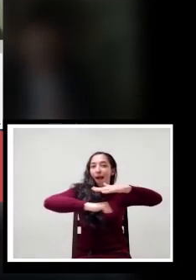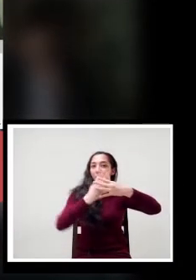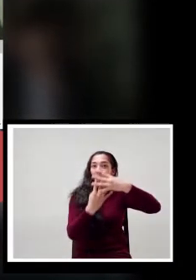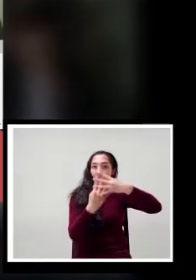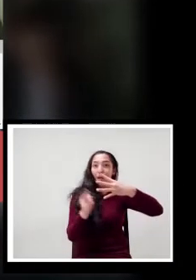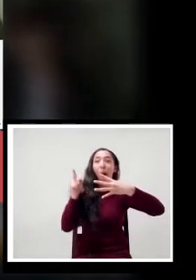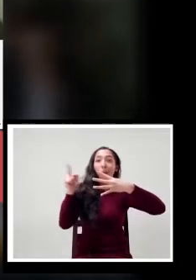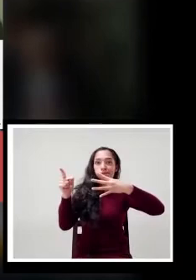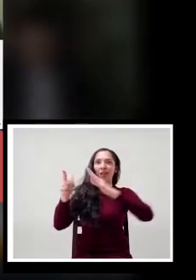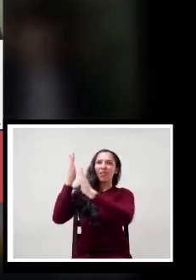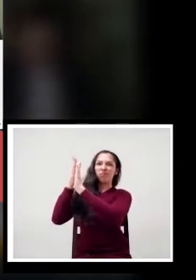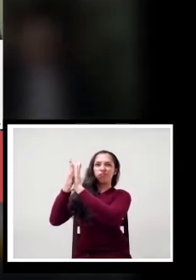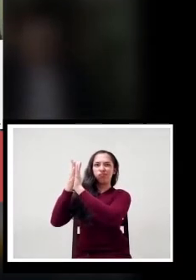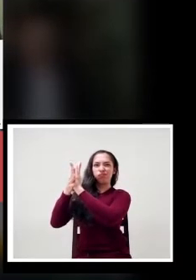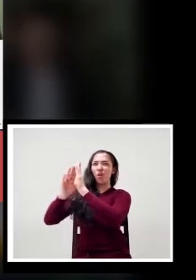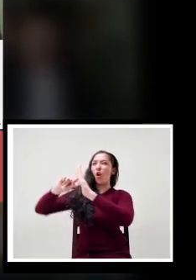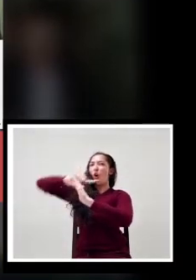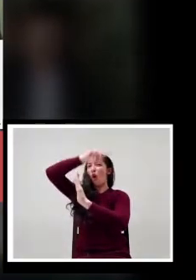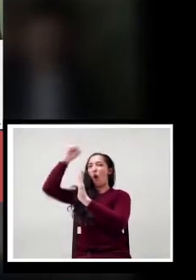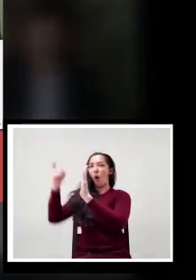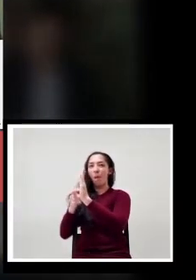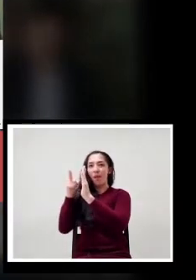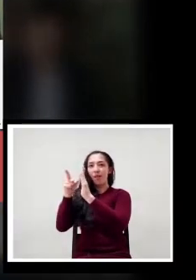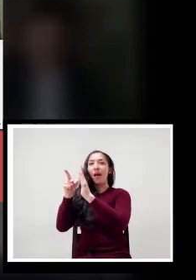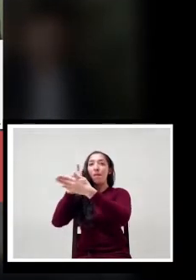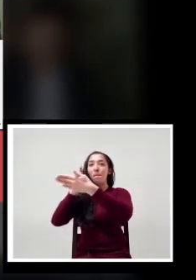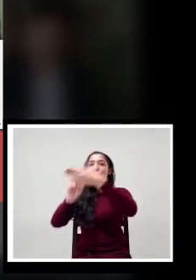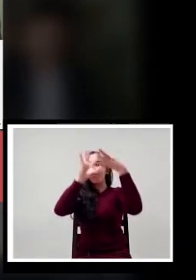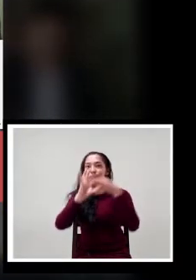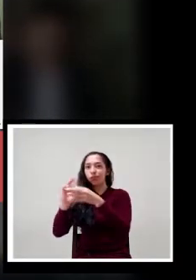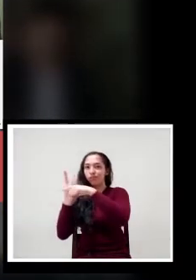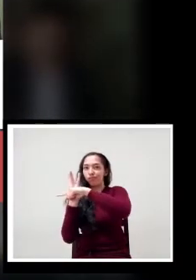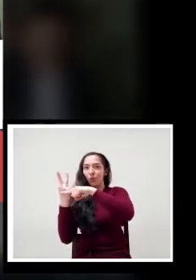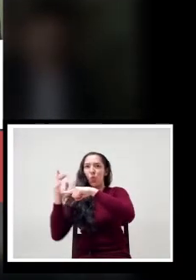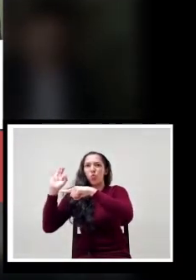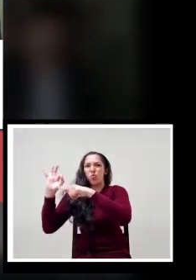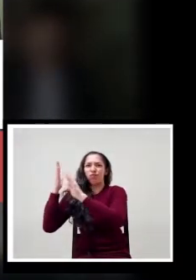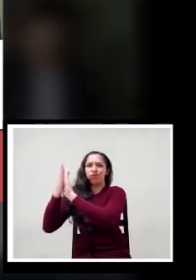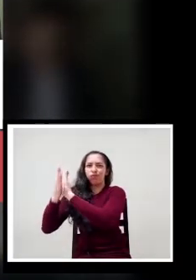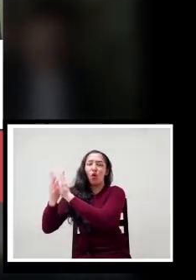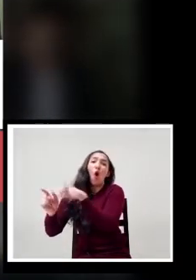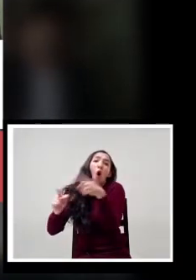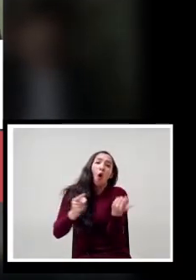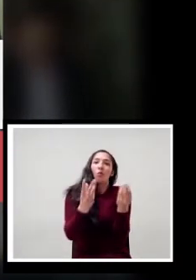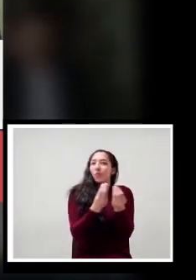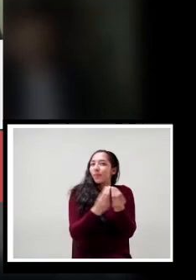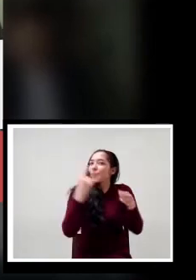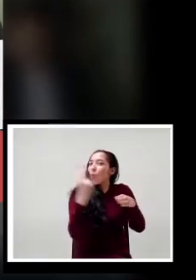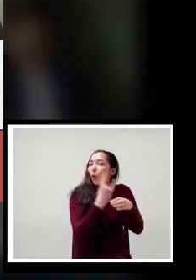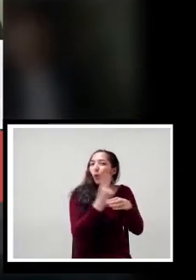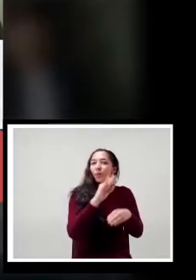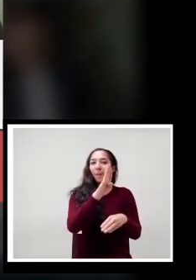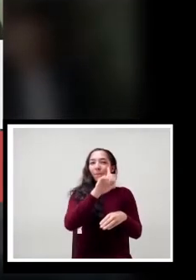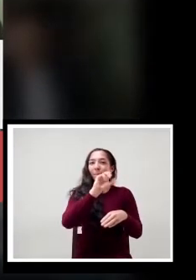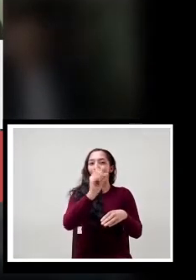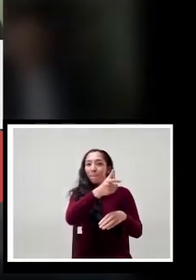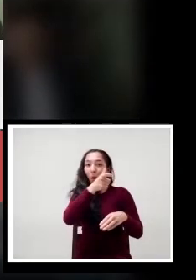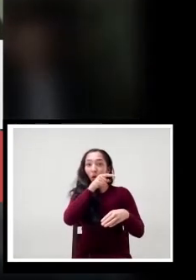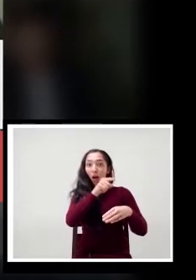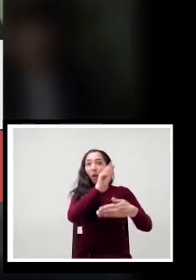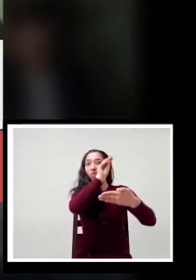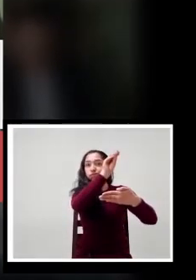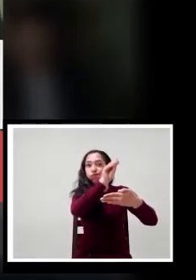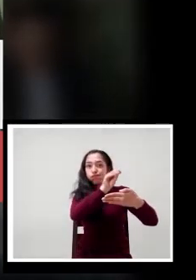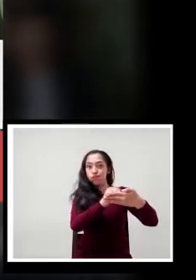propósito del área de matemáticas tiene su propia página. Así como otros compañeros tienen sus blogs, sus páginas. Y ahí